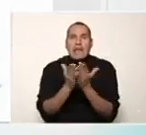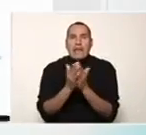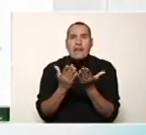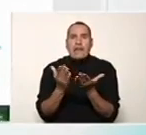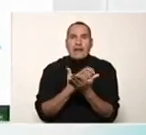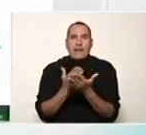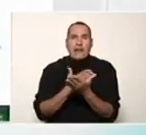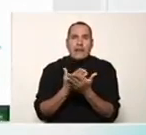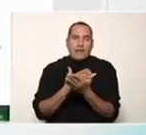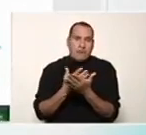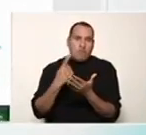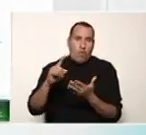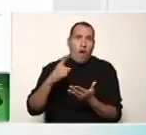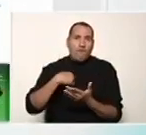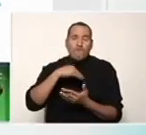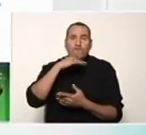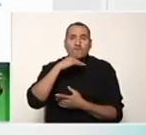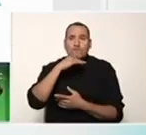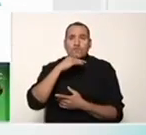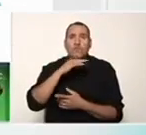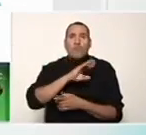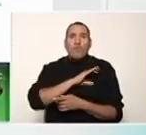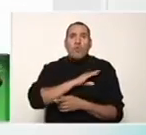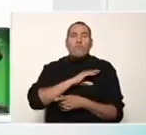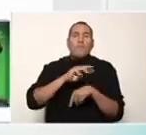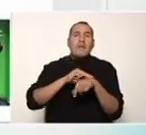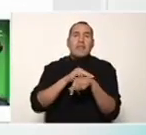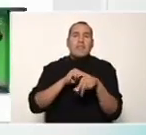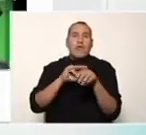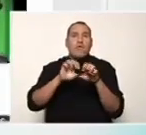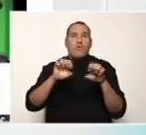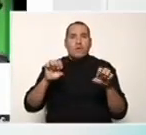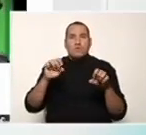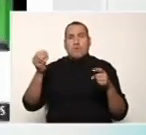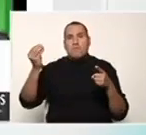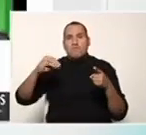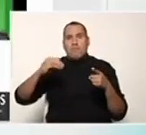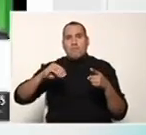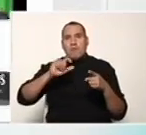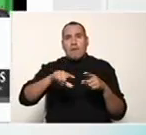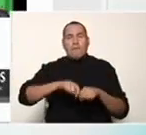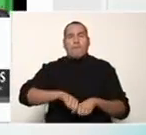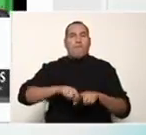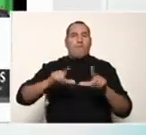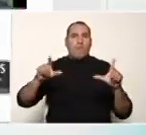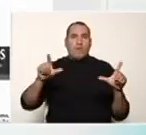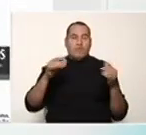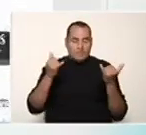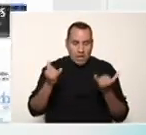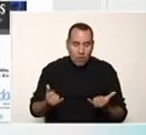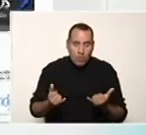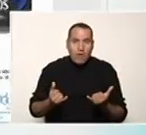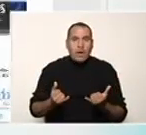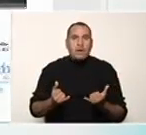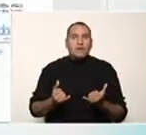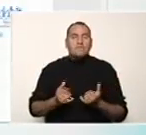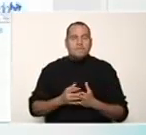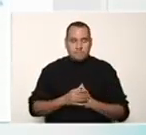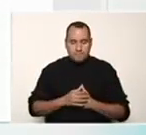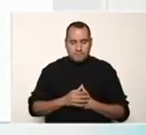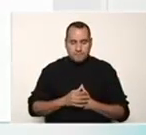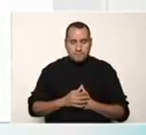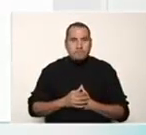ella puedes consultar la colección bicentenario videotutoriales entre otros ahora bien si deseas compartir